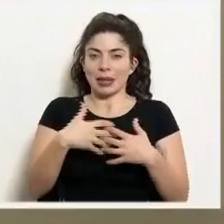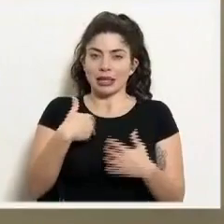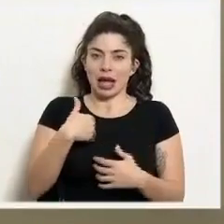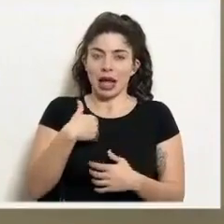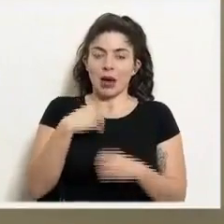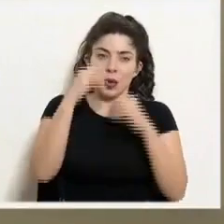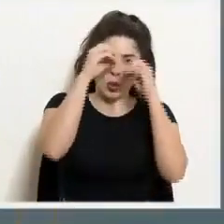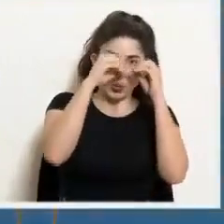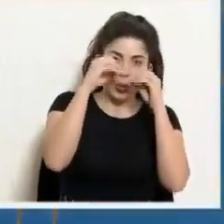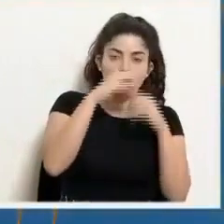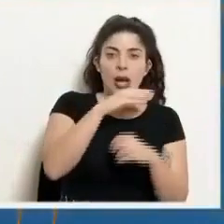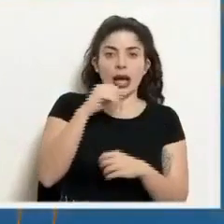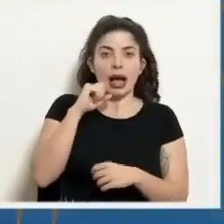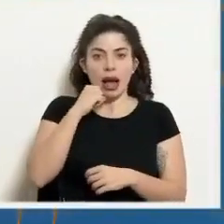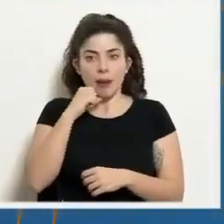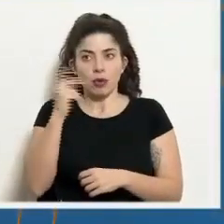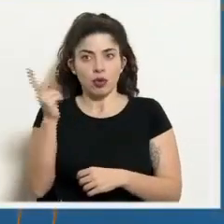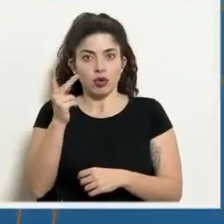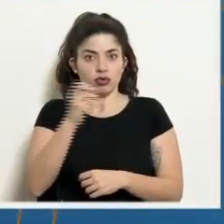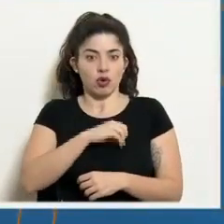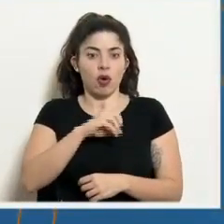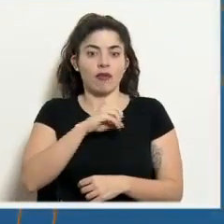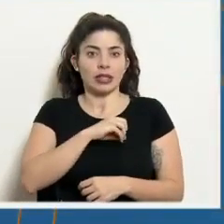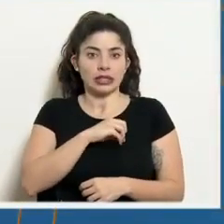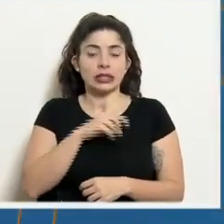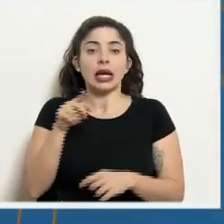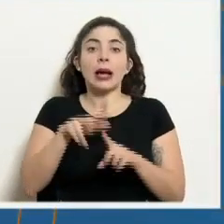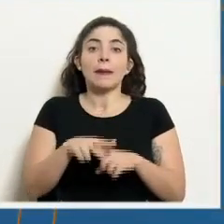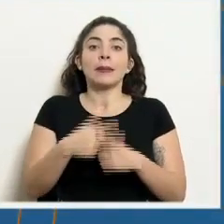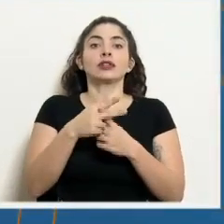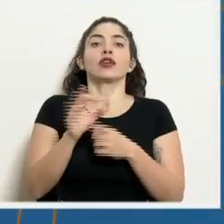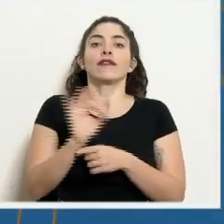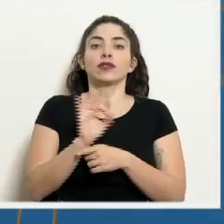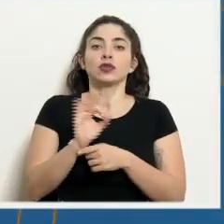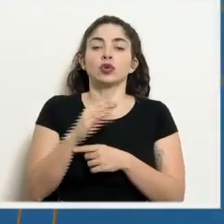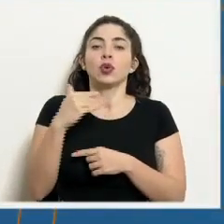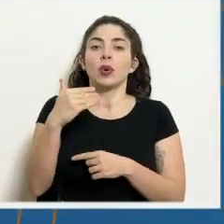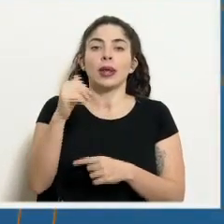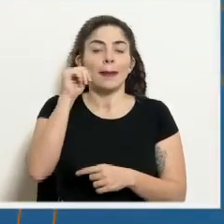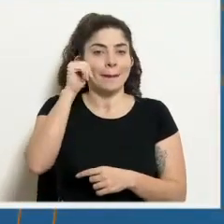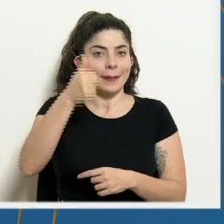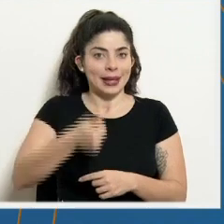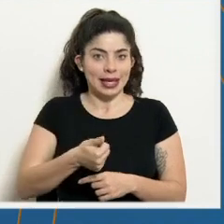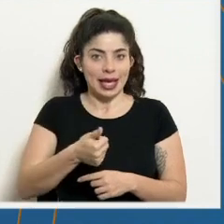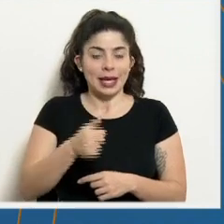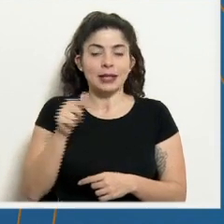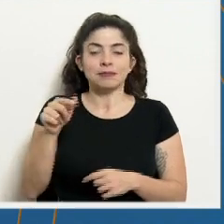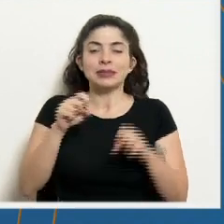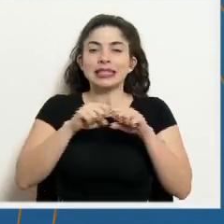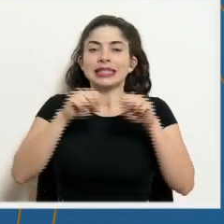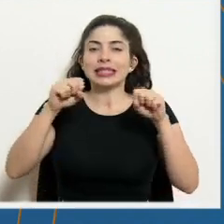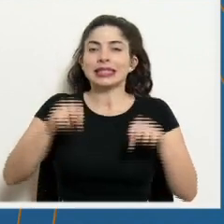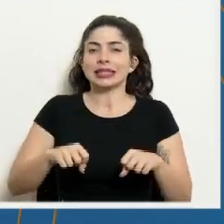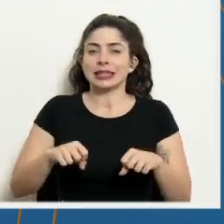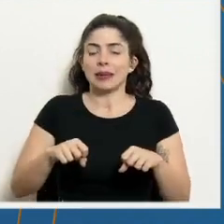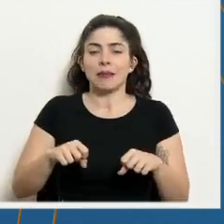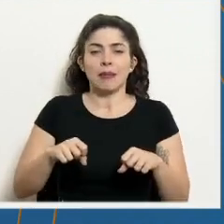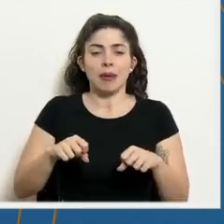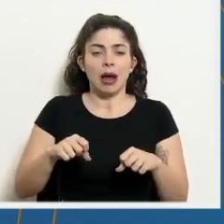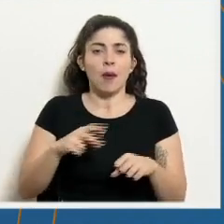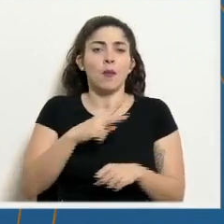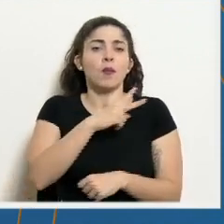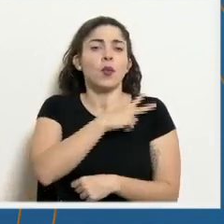Google y Apple. Estará funcionando a partir del día de mañana. Es un sistema completamente